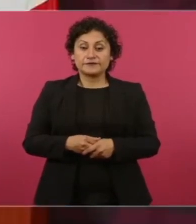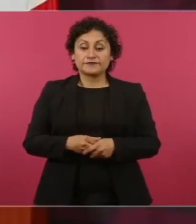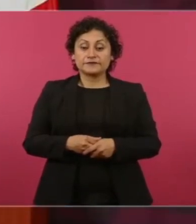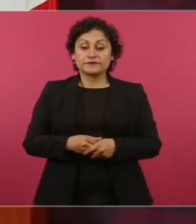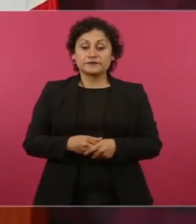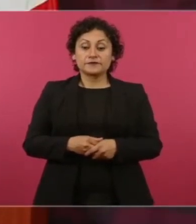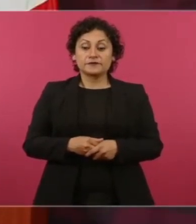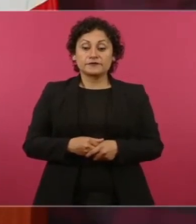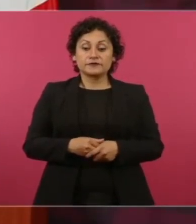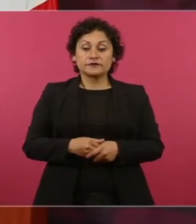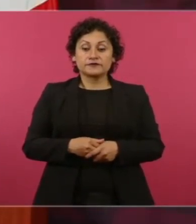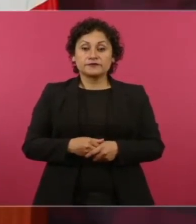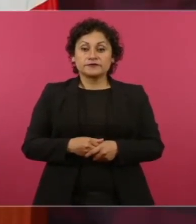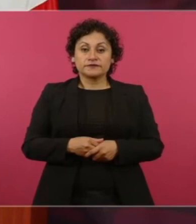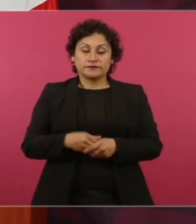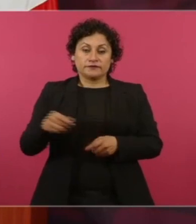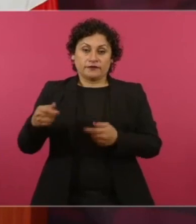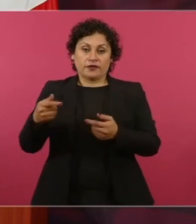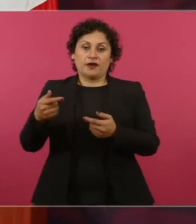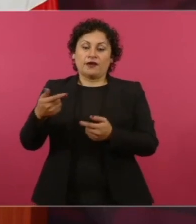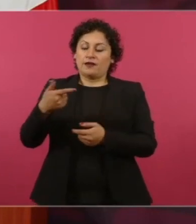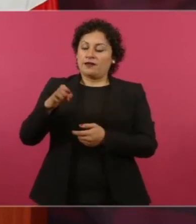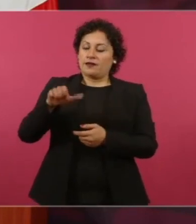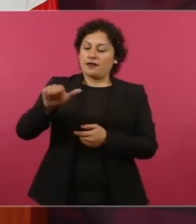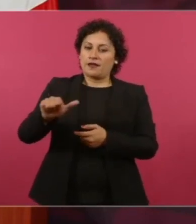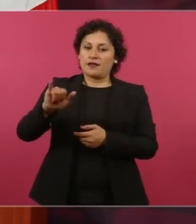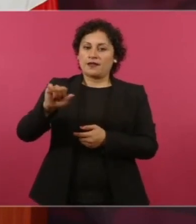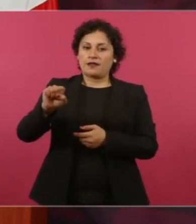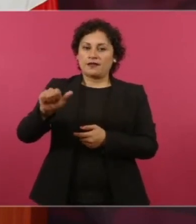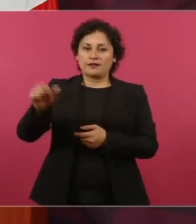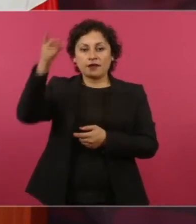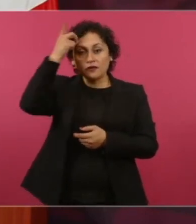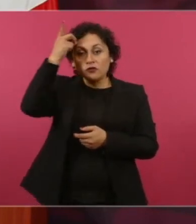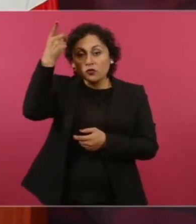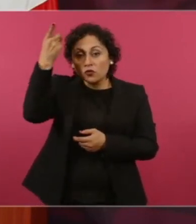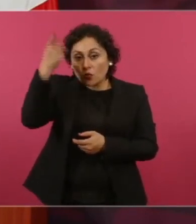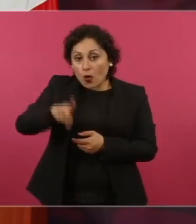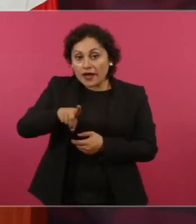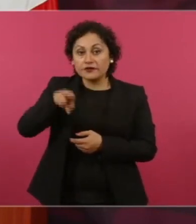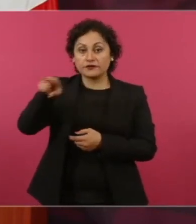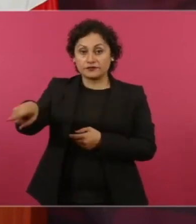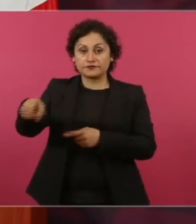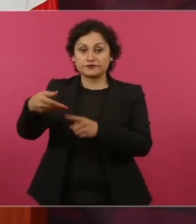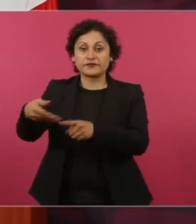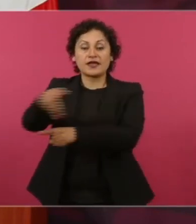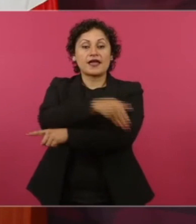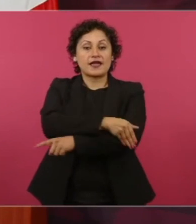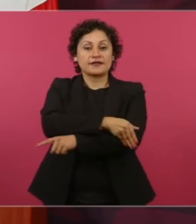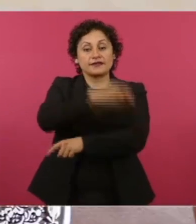dueño o uno de los dueños había estado, había de director del Cisen